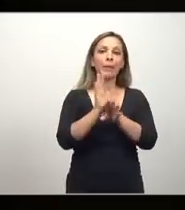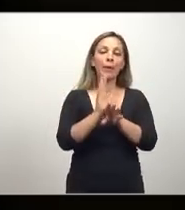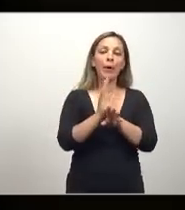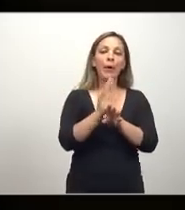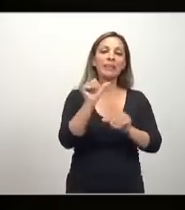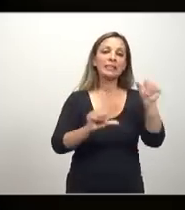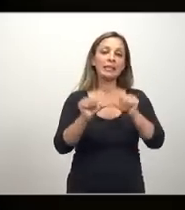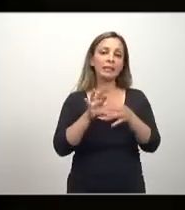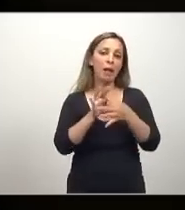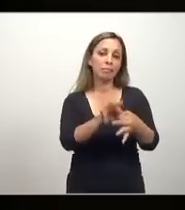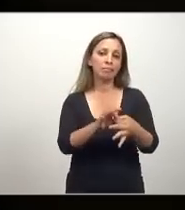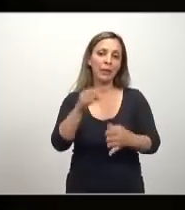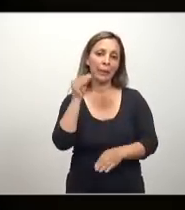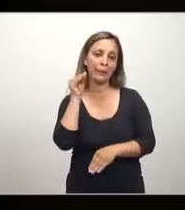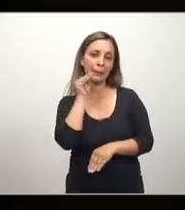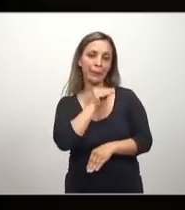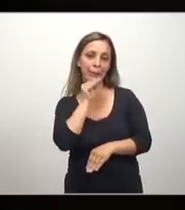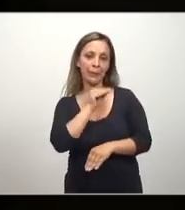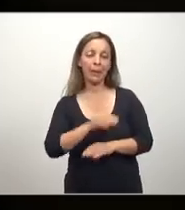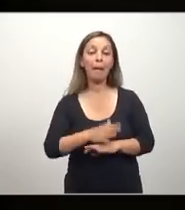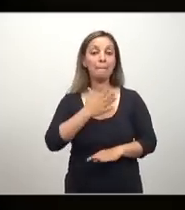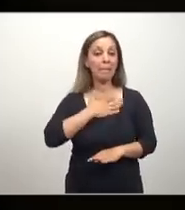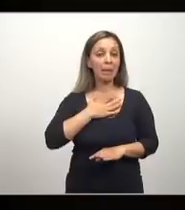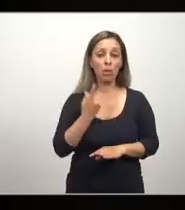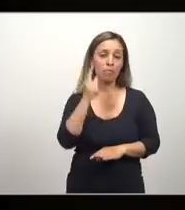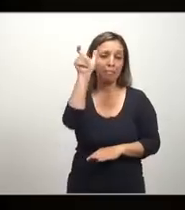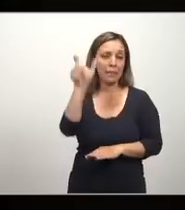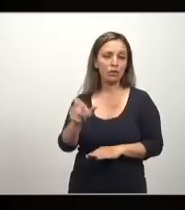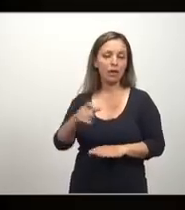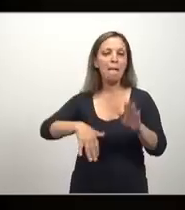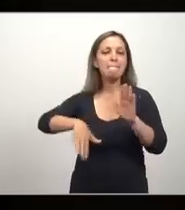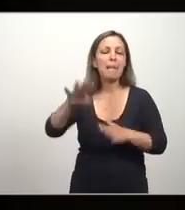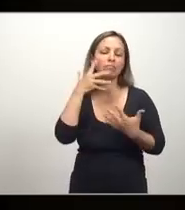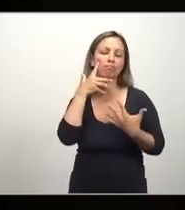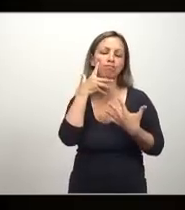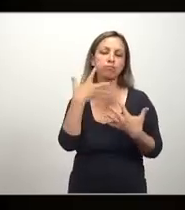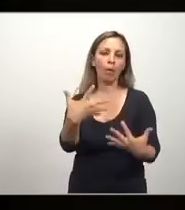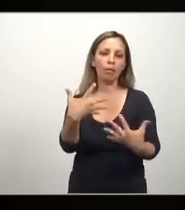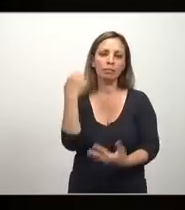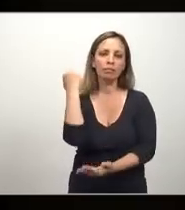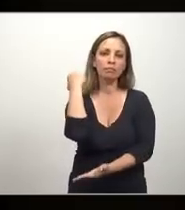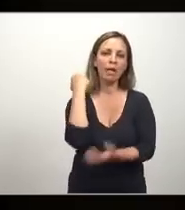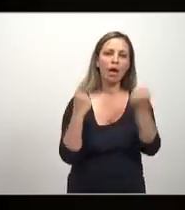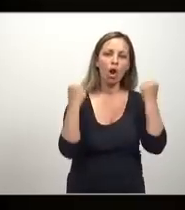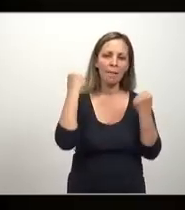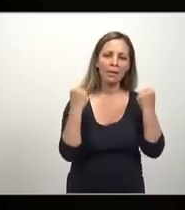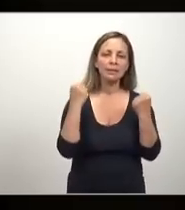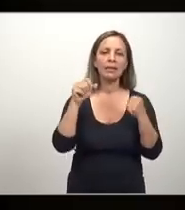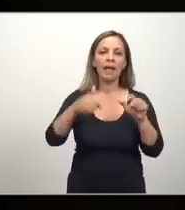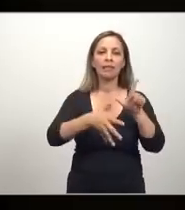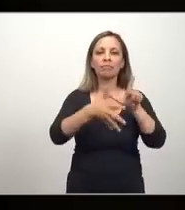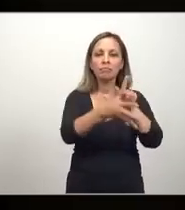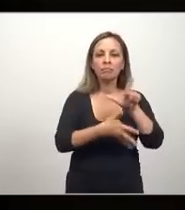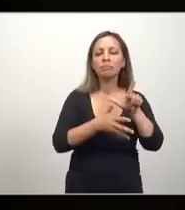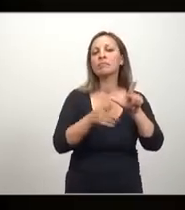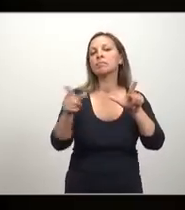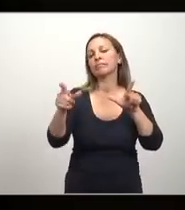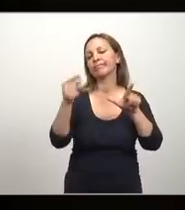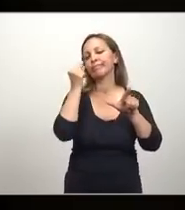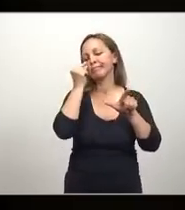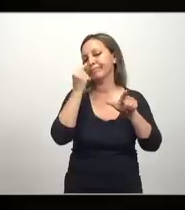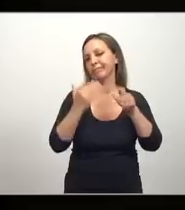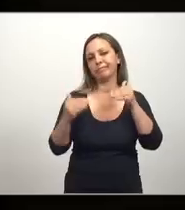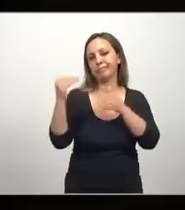frase de un, para mí el más importante economista latinoamericano, padre de la escuela estructuralista,